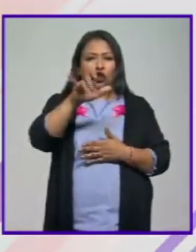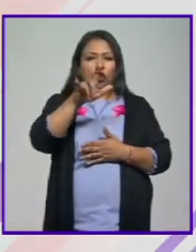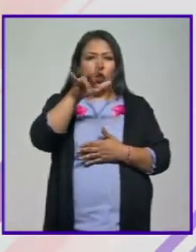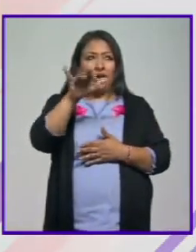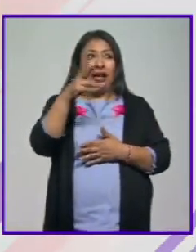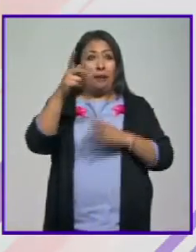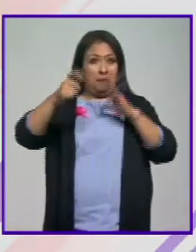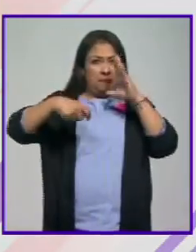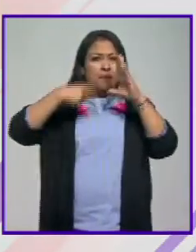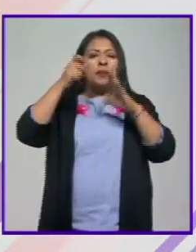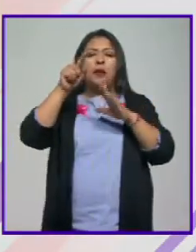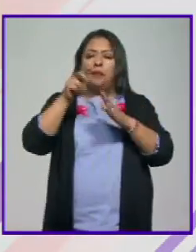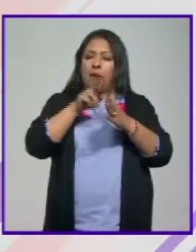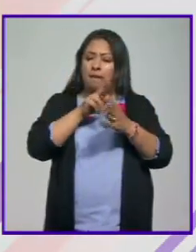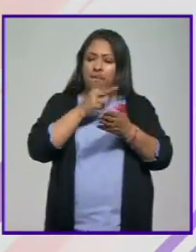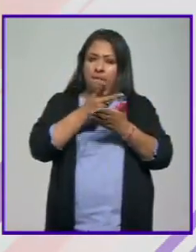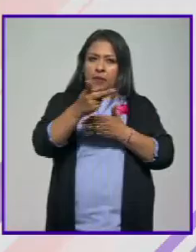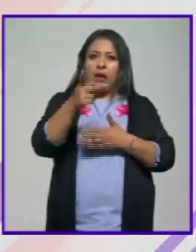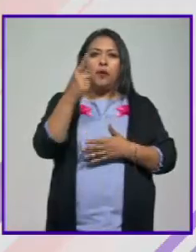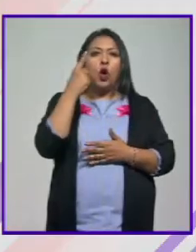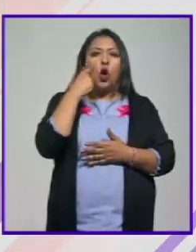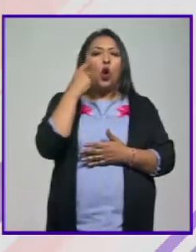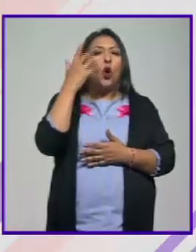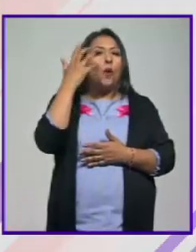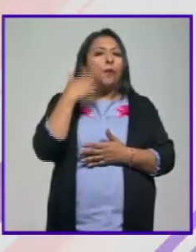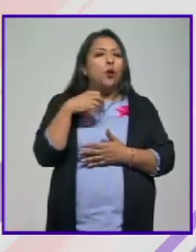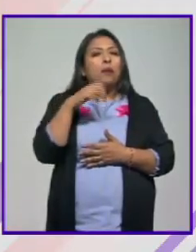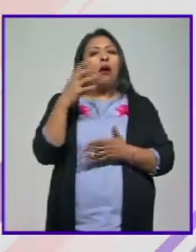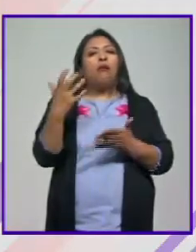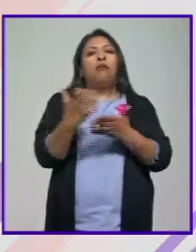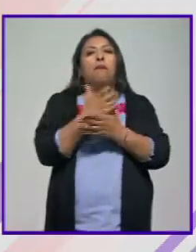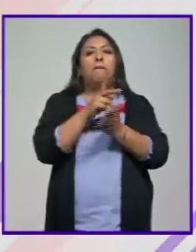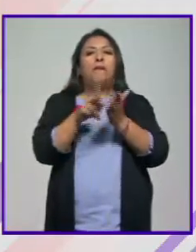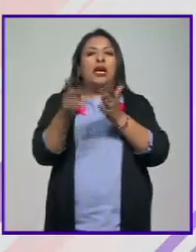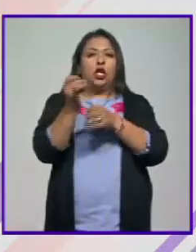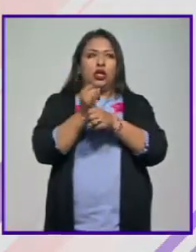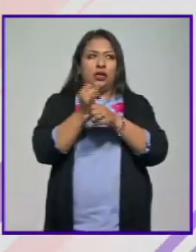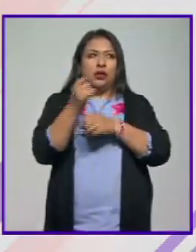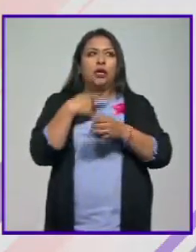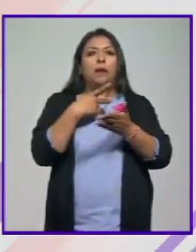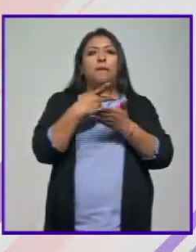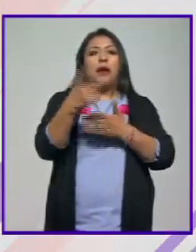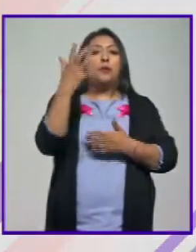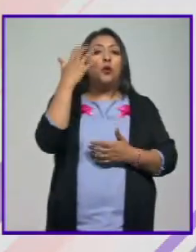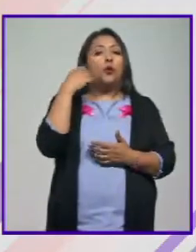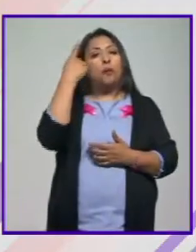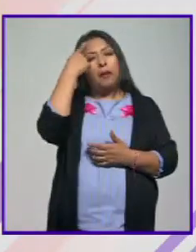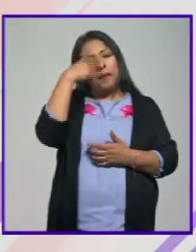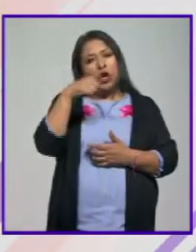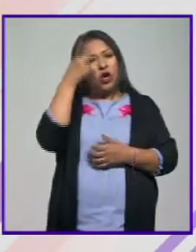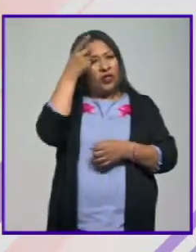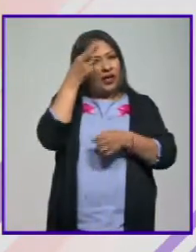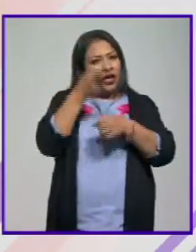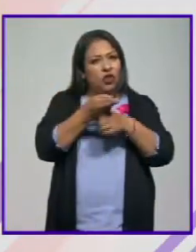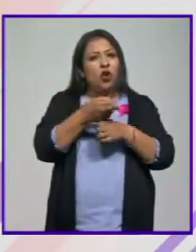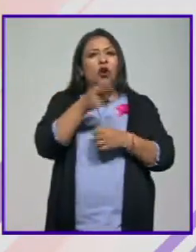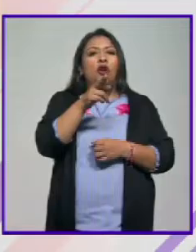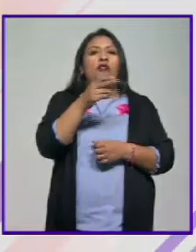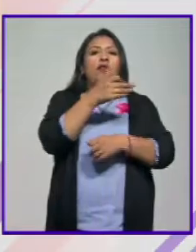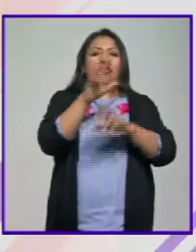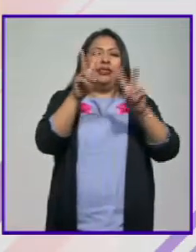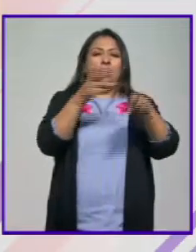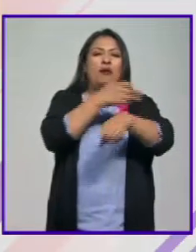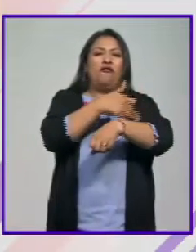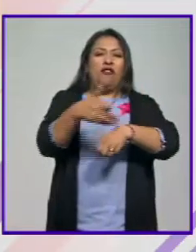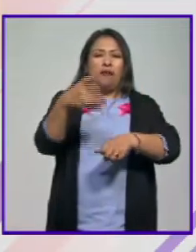Esta cinta también recibió el premio Ojo de Puma al logro periodístico. El premio Puma para Mejor Dirección fue para Familia